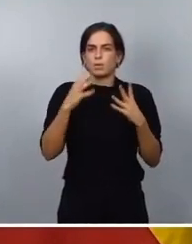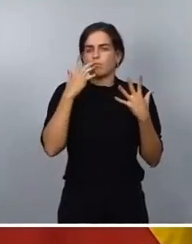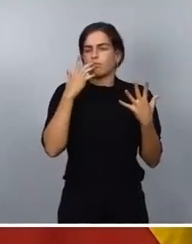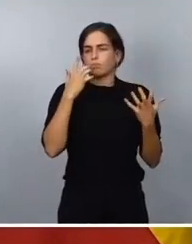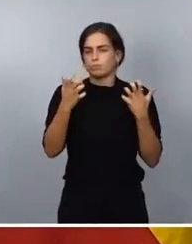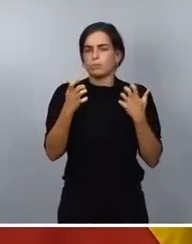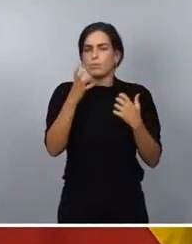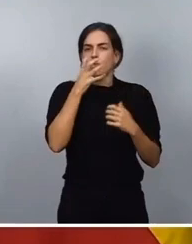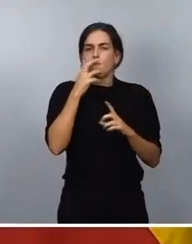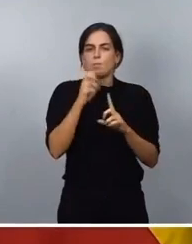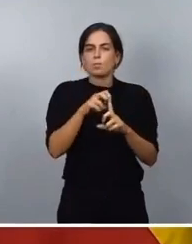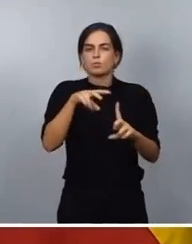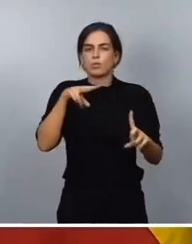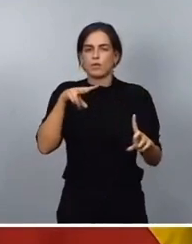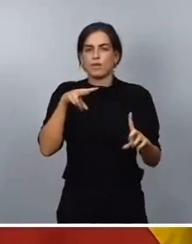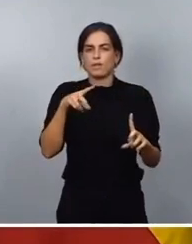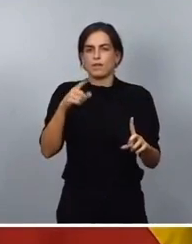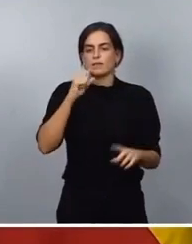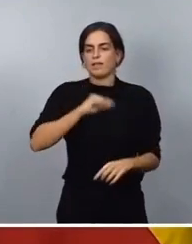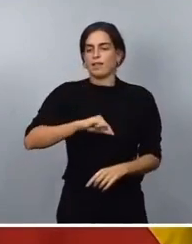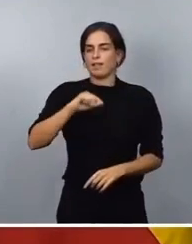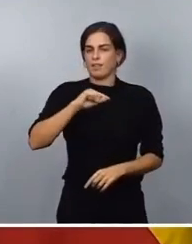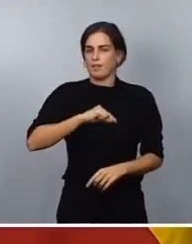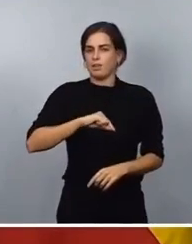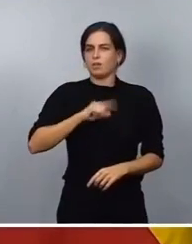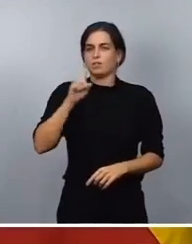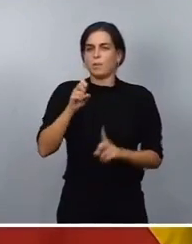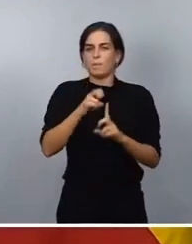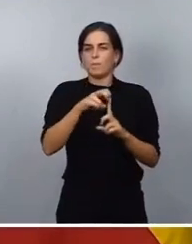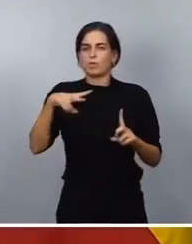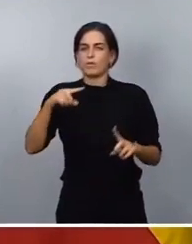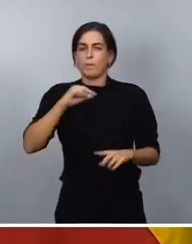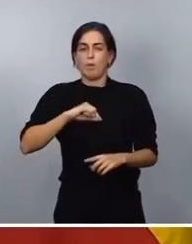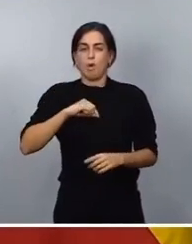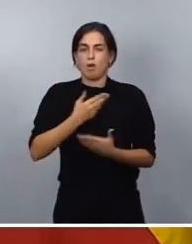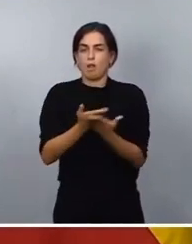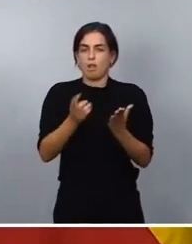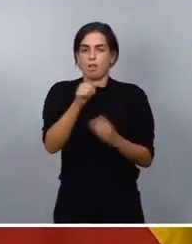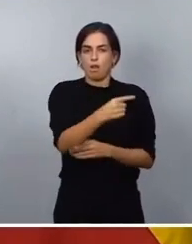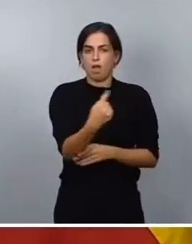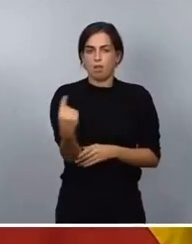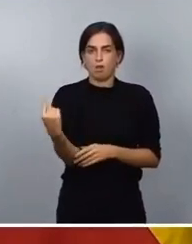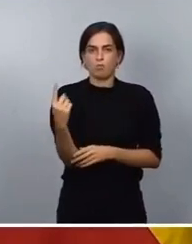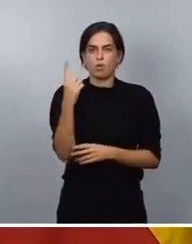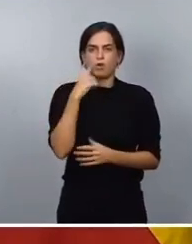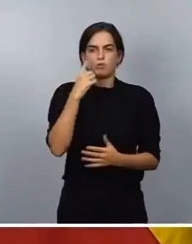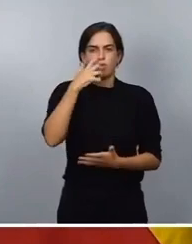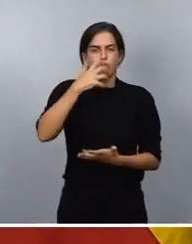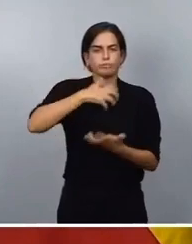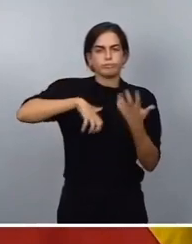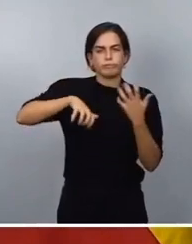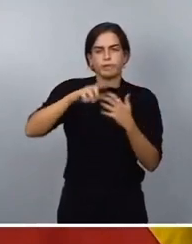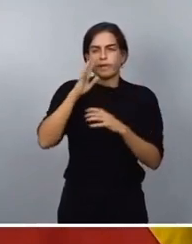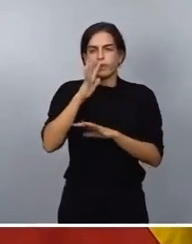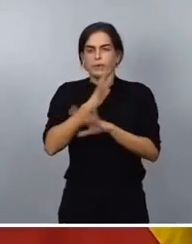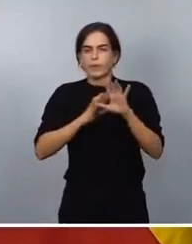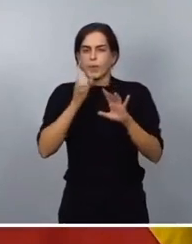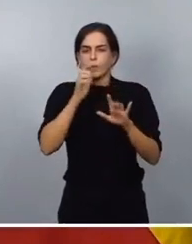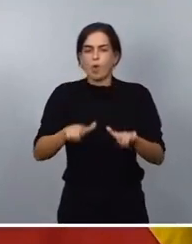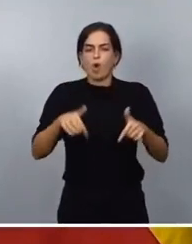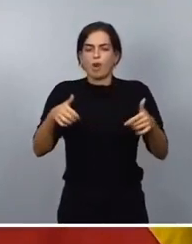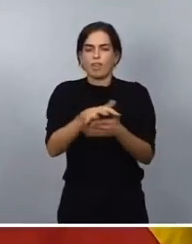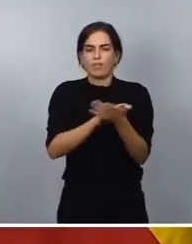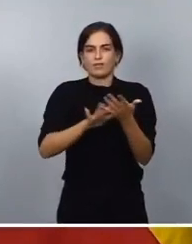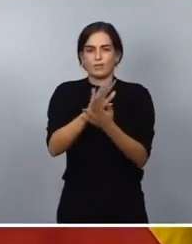ético, desde el punto de vista moral, un auténtico dilema en la destrucción de los alimentos. Estamos en un